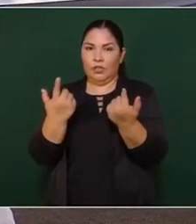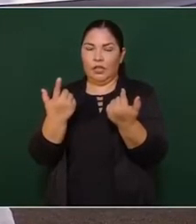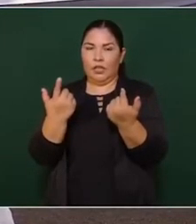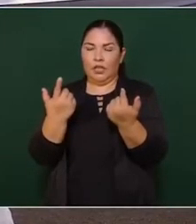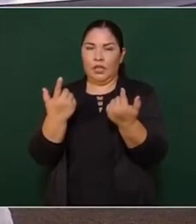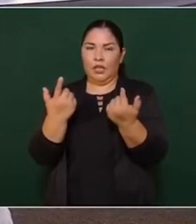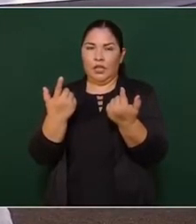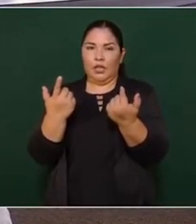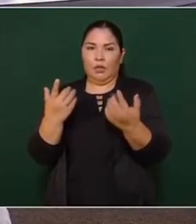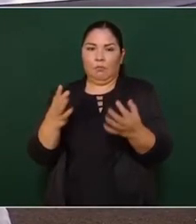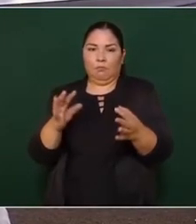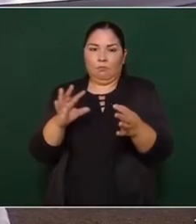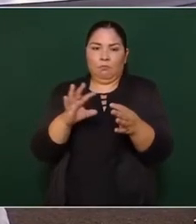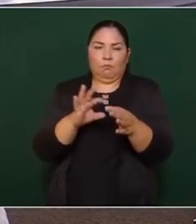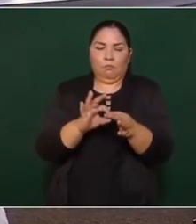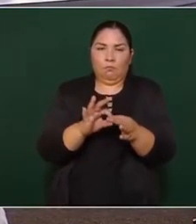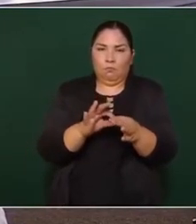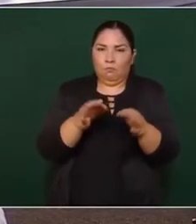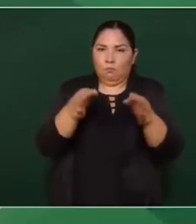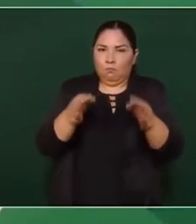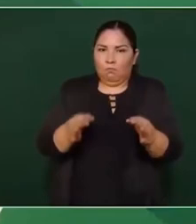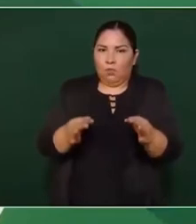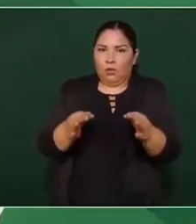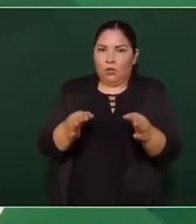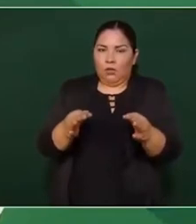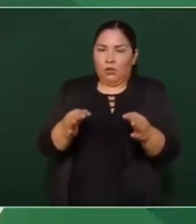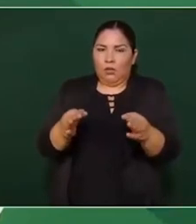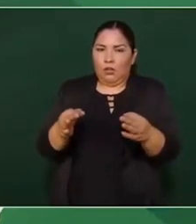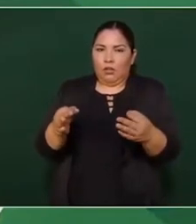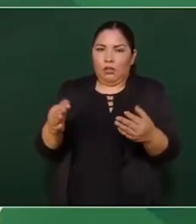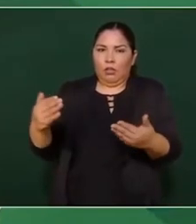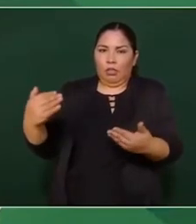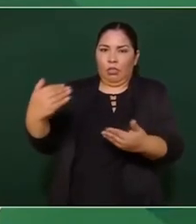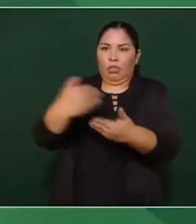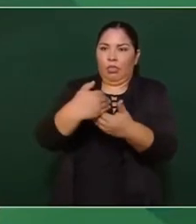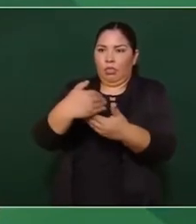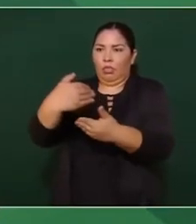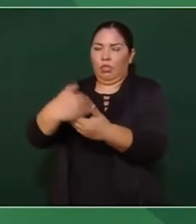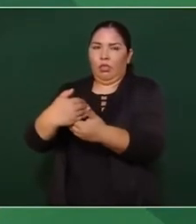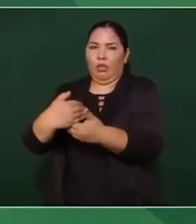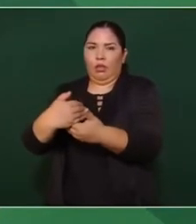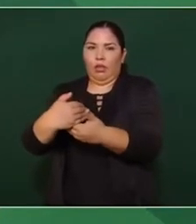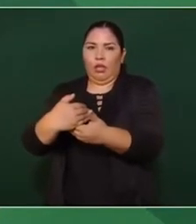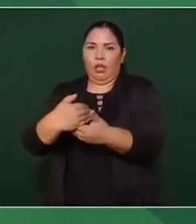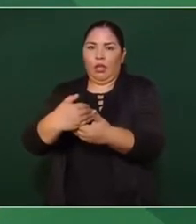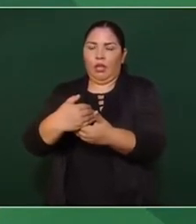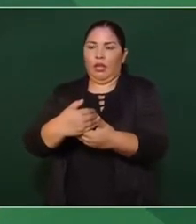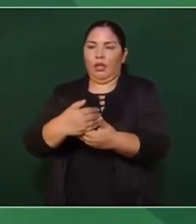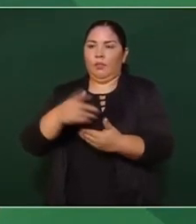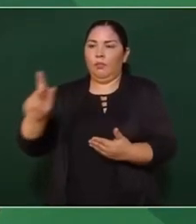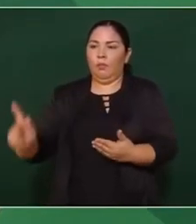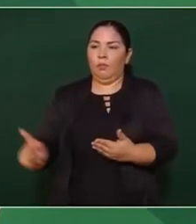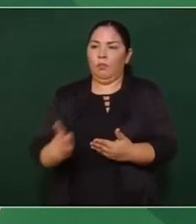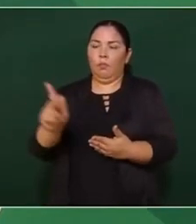principios de no intervención y autodeterminación de los pueblos.